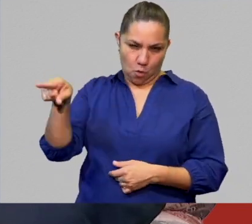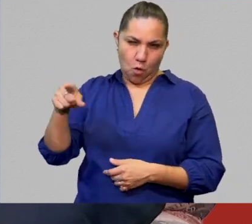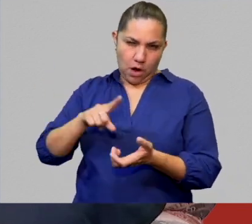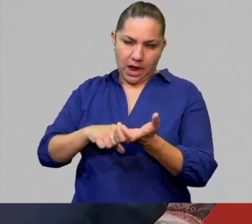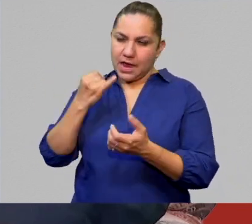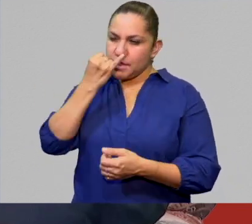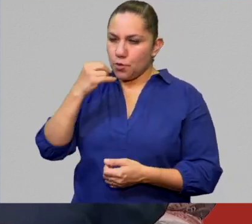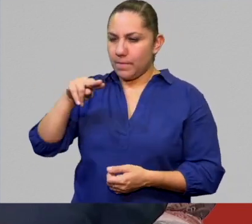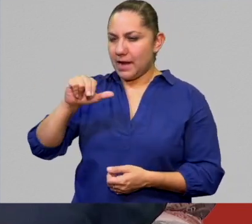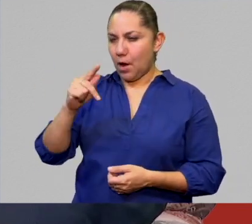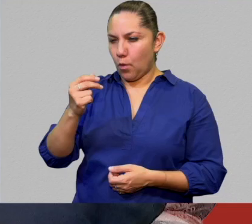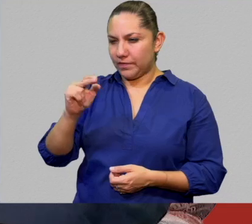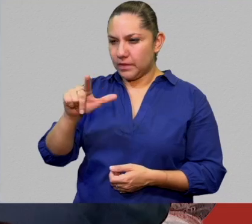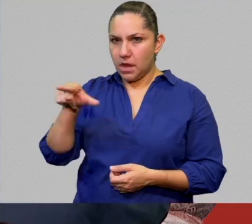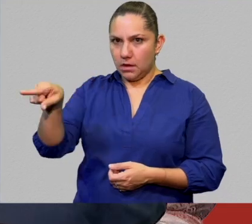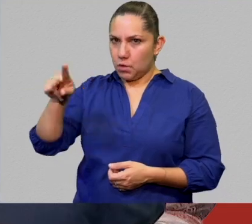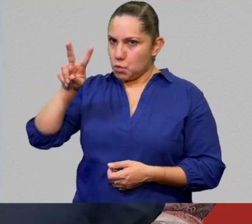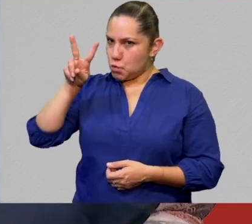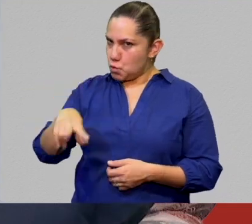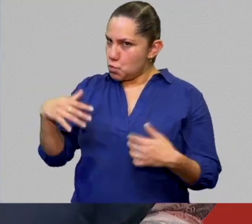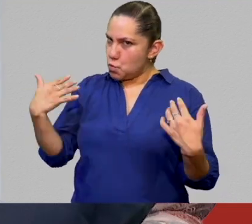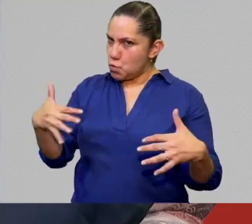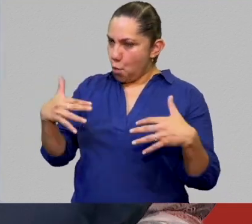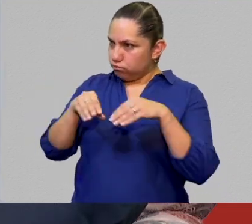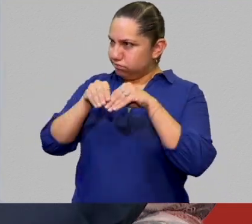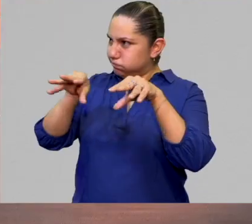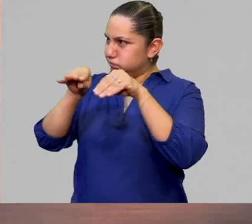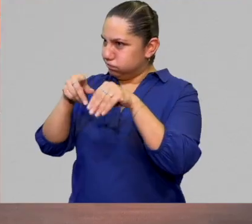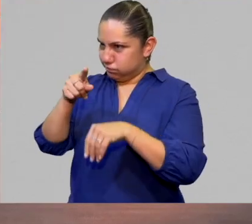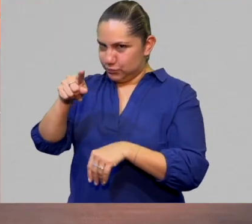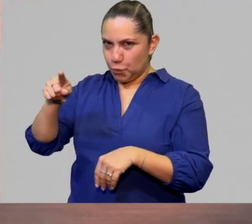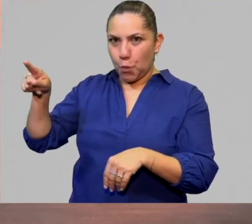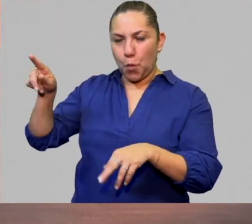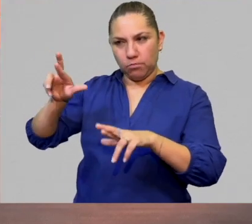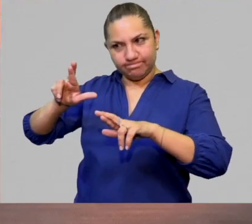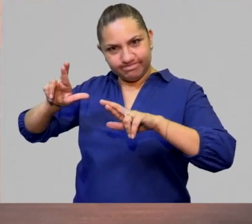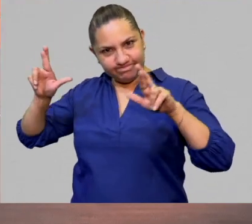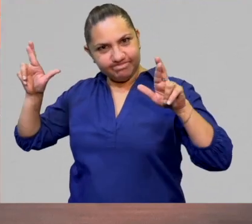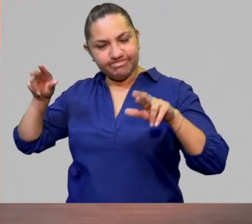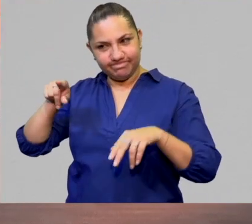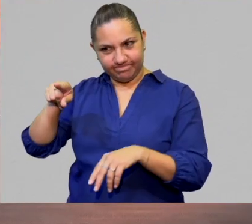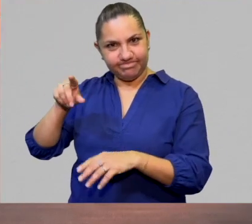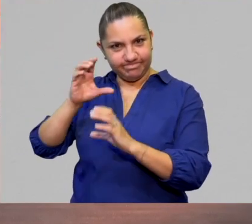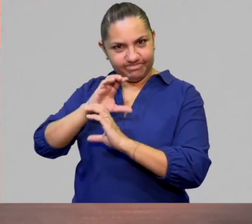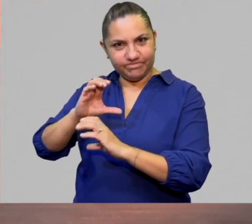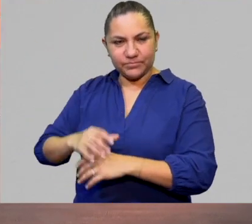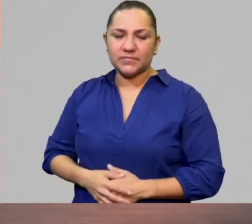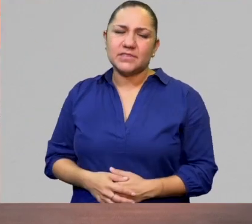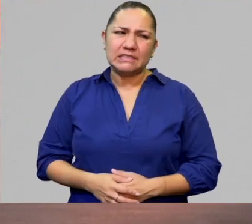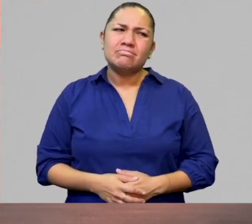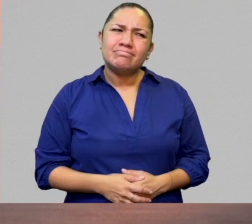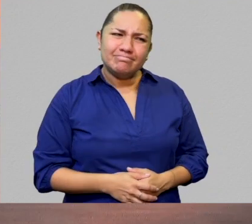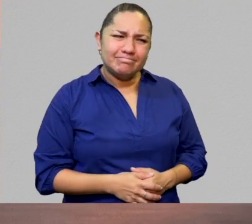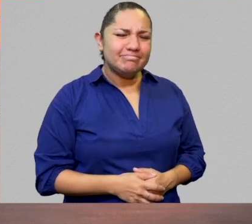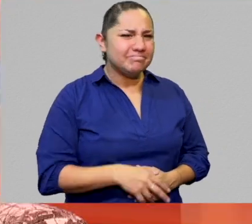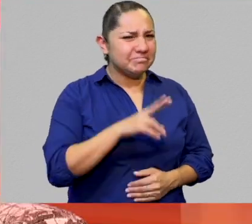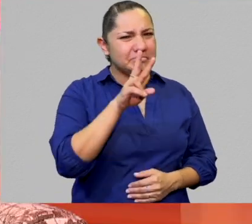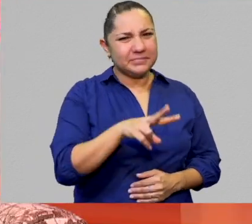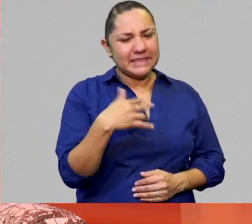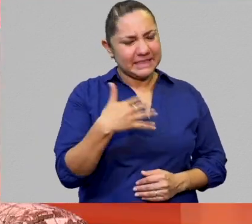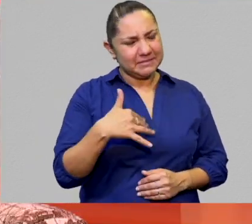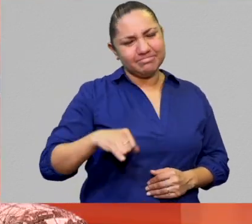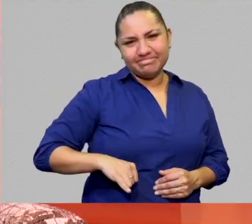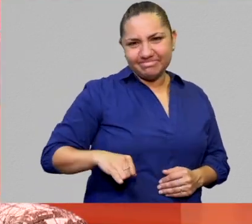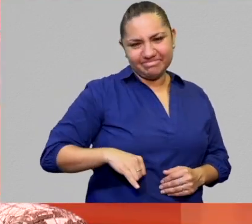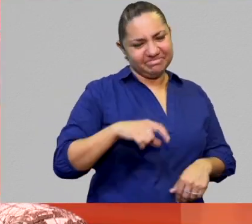un impacto porque es una cosa brutal. Ay, es un poco difícil porque a veces el